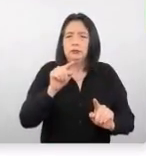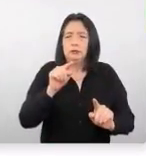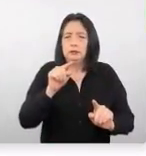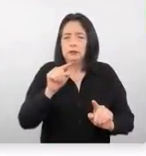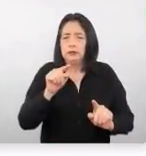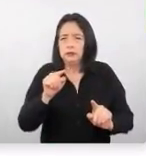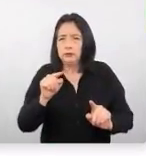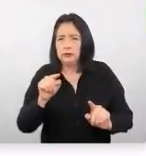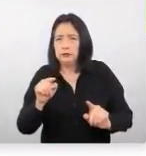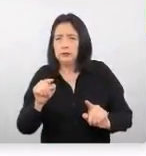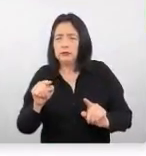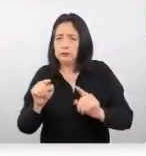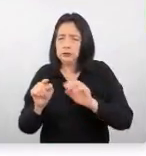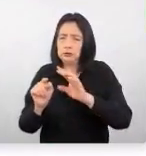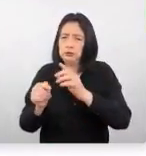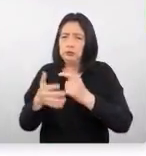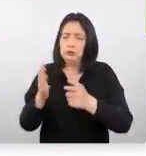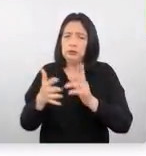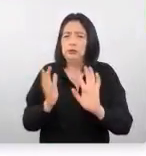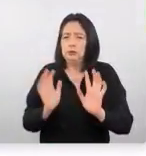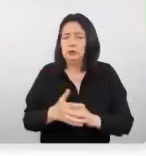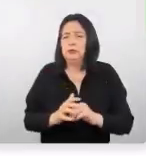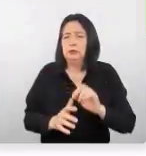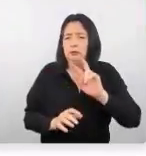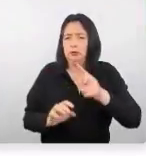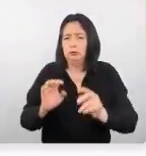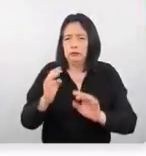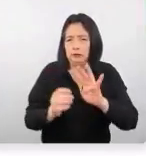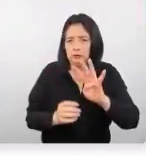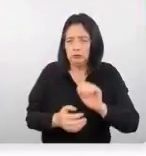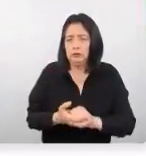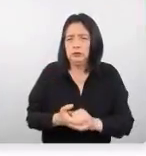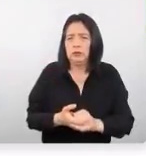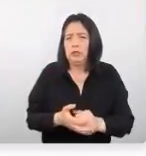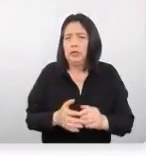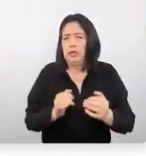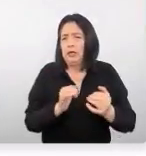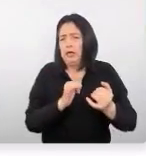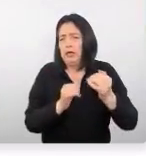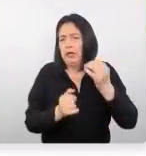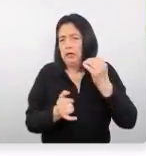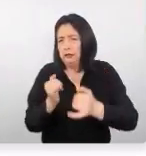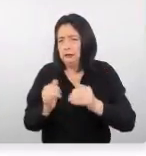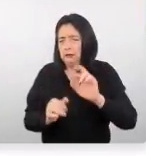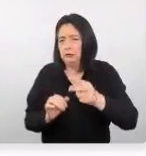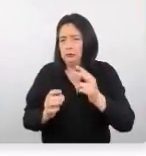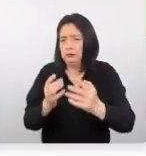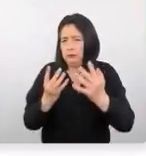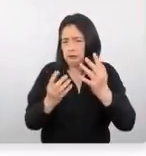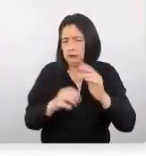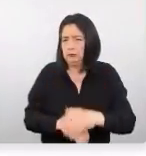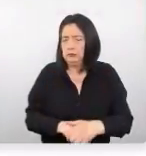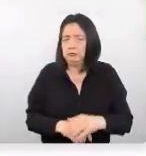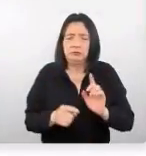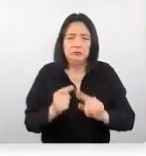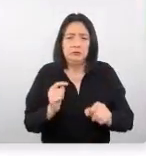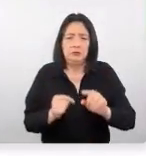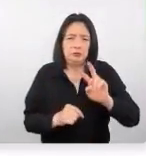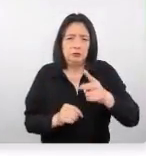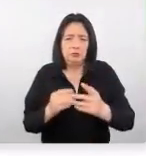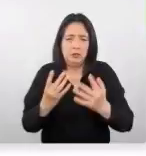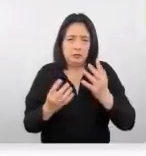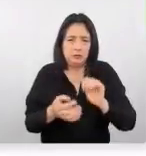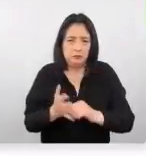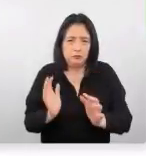venido de manera sostenida prácticamente desde 2014 hasta 2019 en 2019